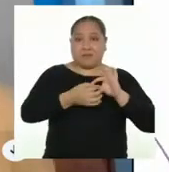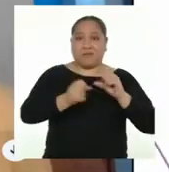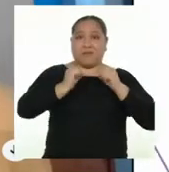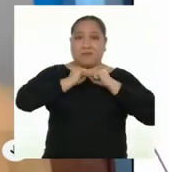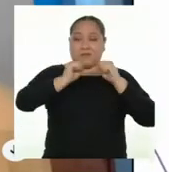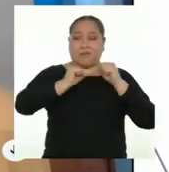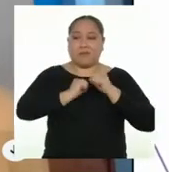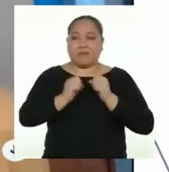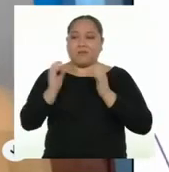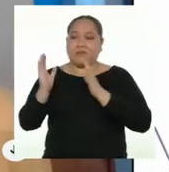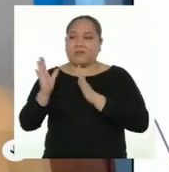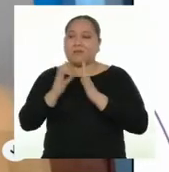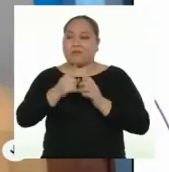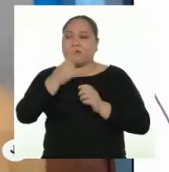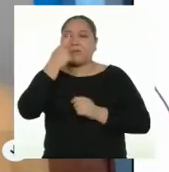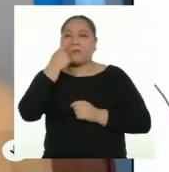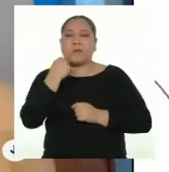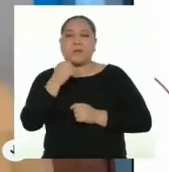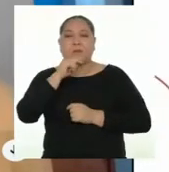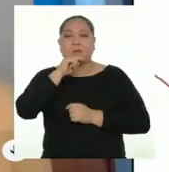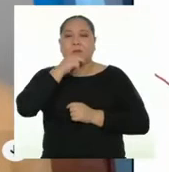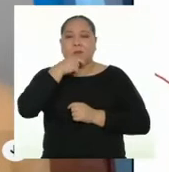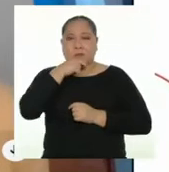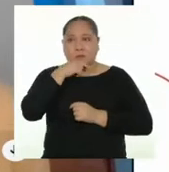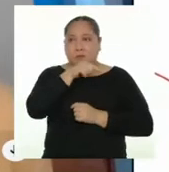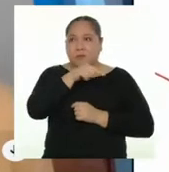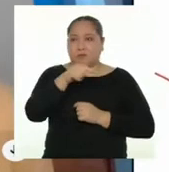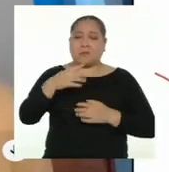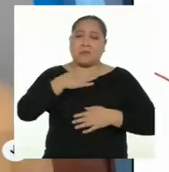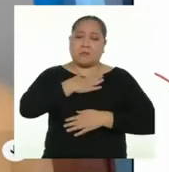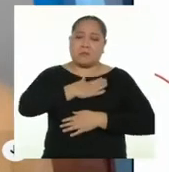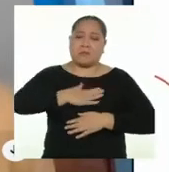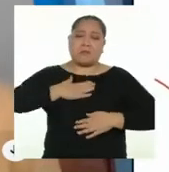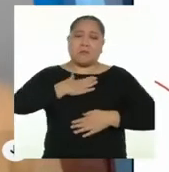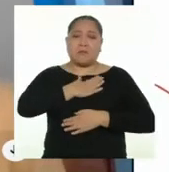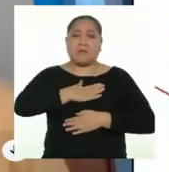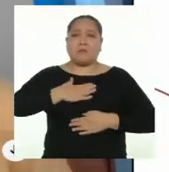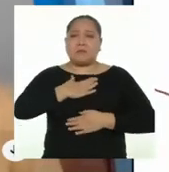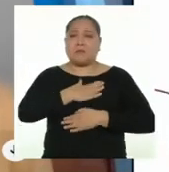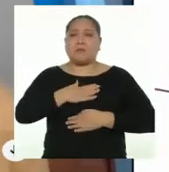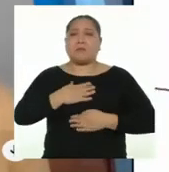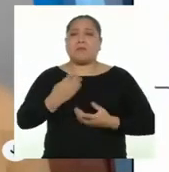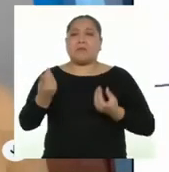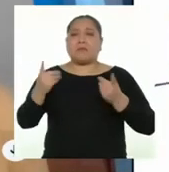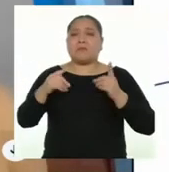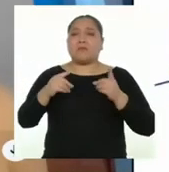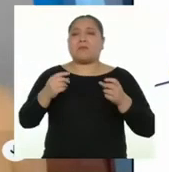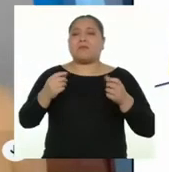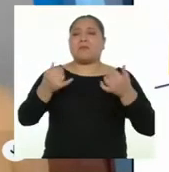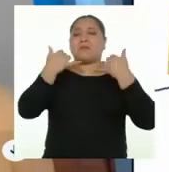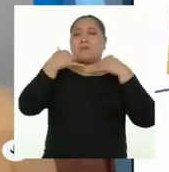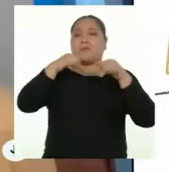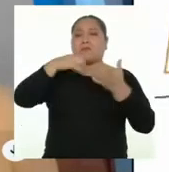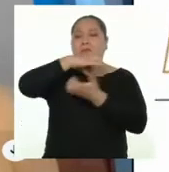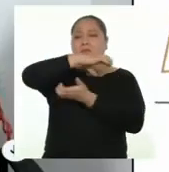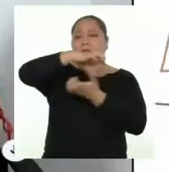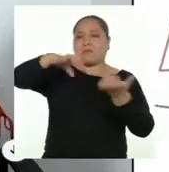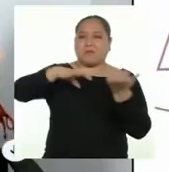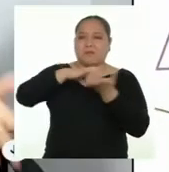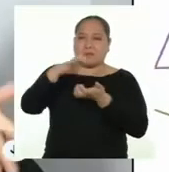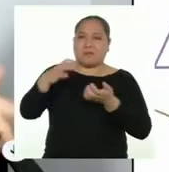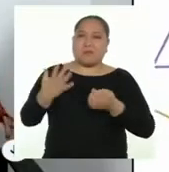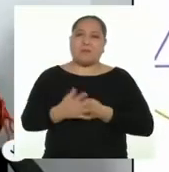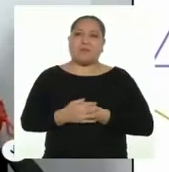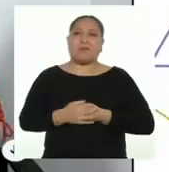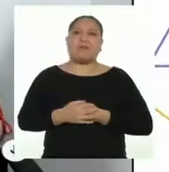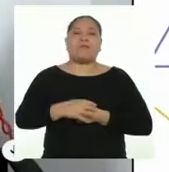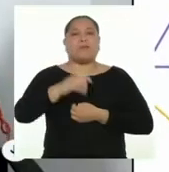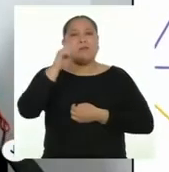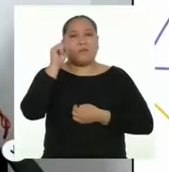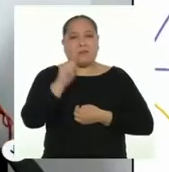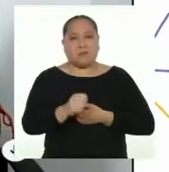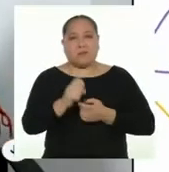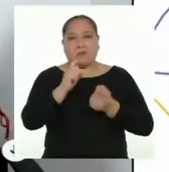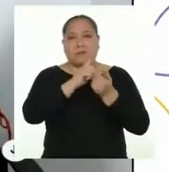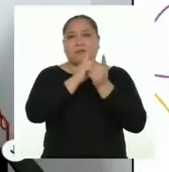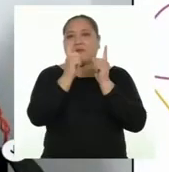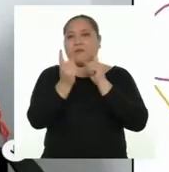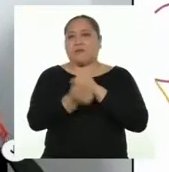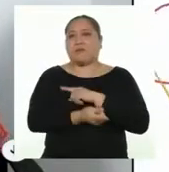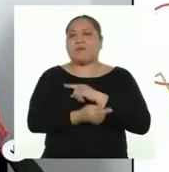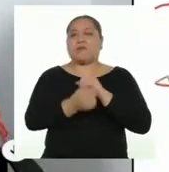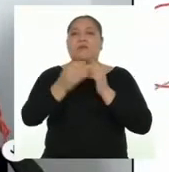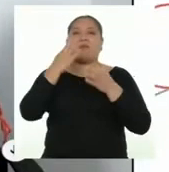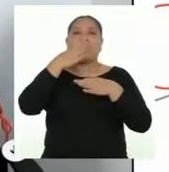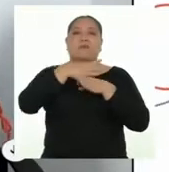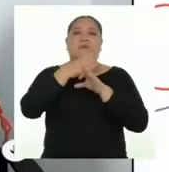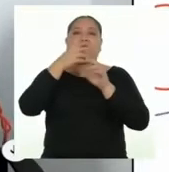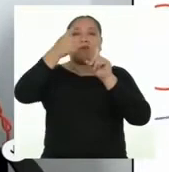armamos equipos de varones y de mujeres. Y nos divertimos más cuando jugamos en deportes mixtos. Sí, cambian de